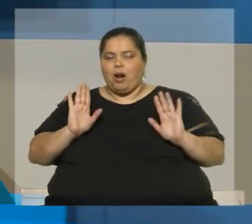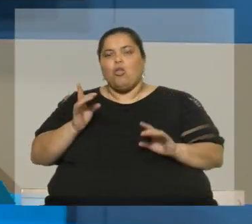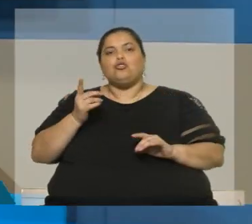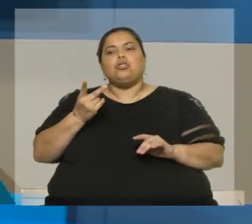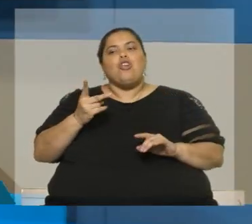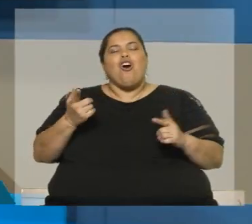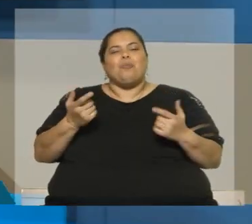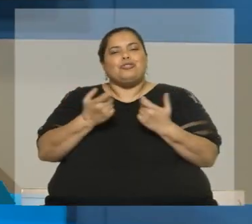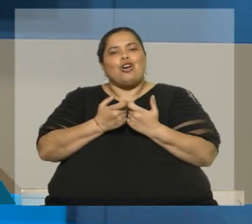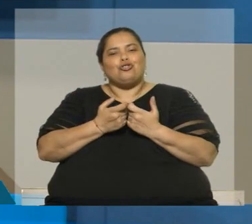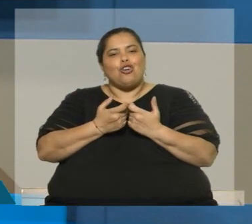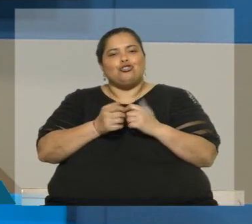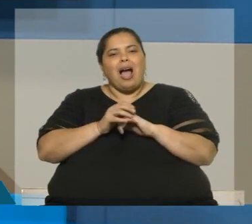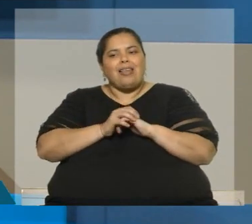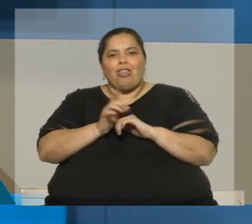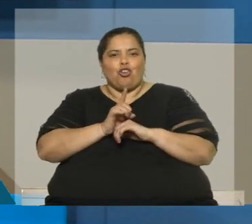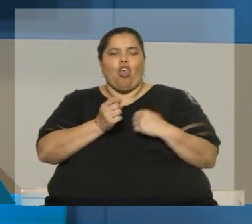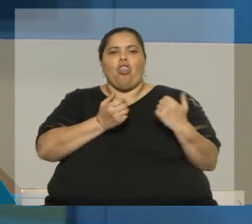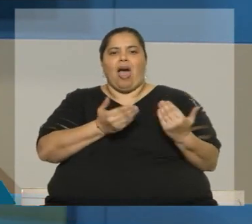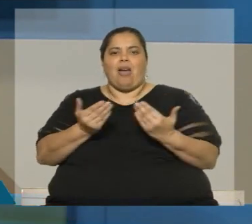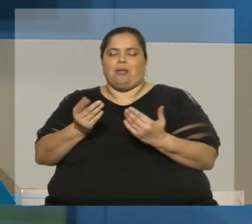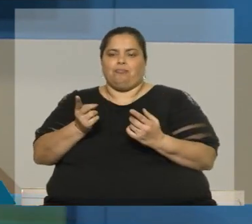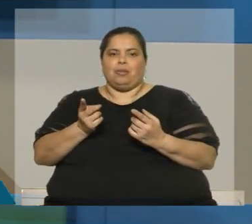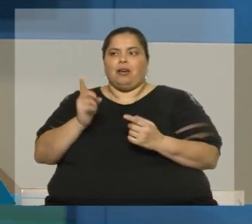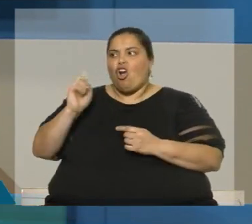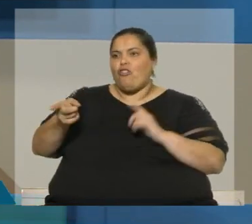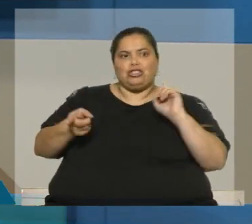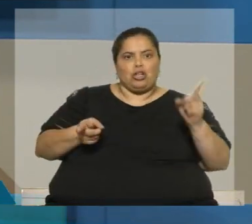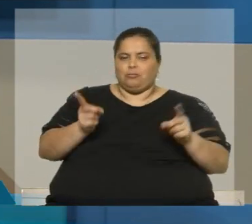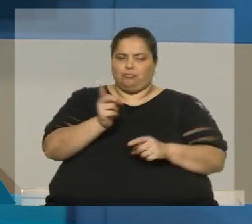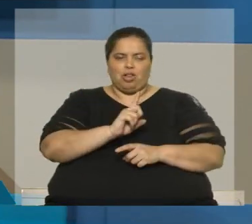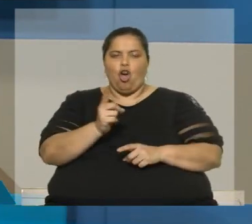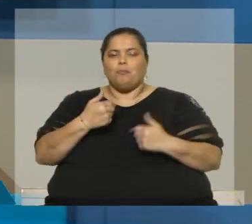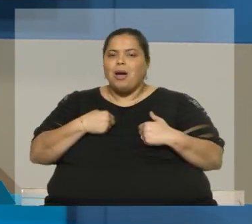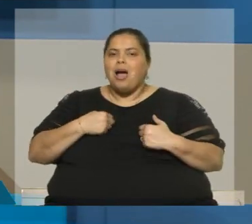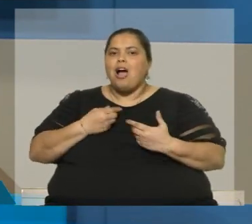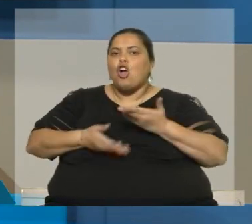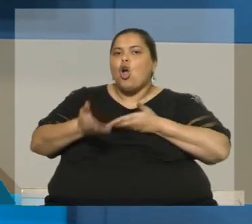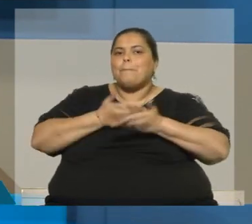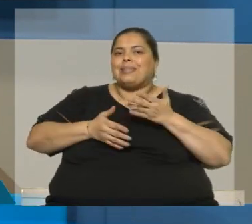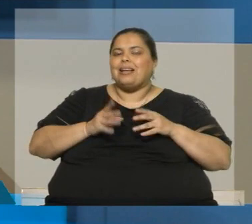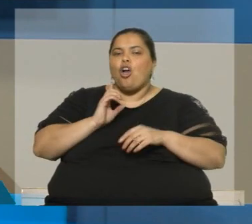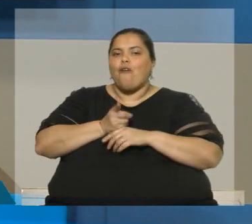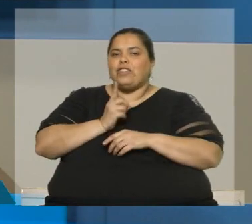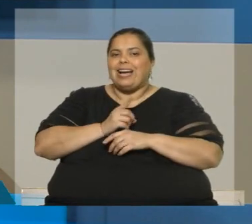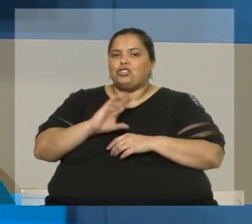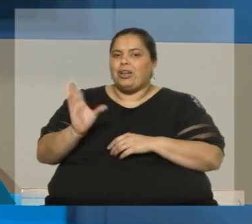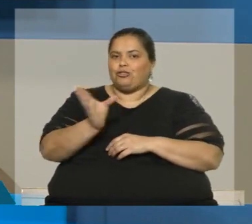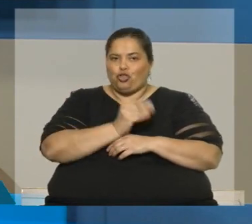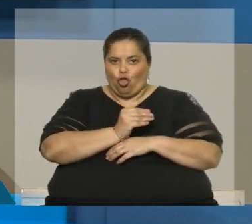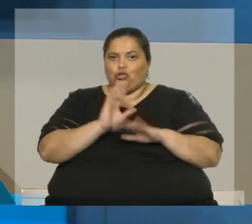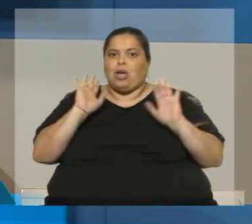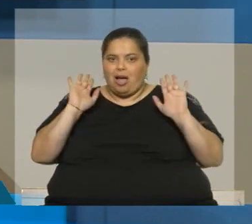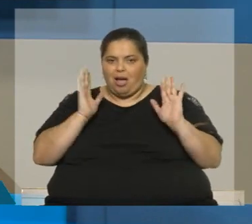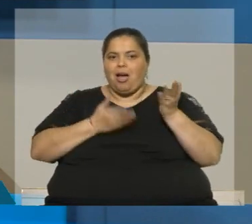y aliados. Los socios y aliados no imponen condiciones, sino que comparten obligaciones. Por lo tanto, esos compromisos adicionales que se quieren poner encima la mesa